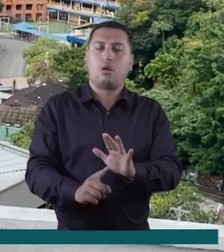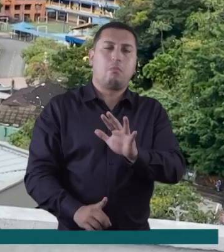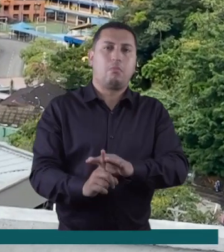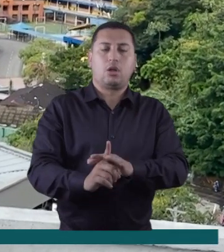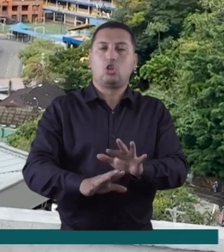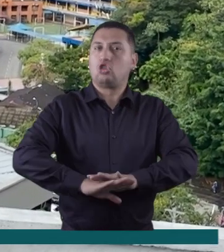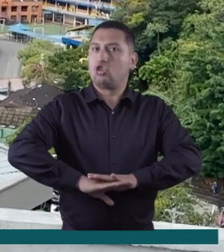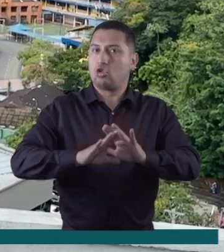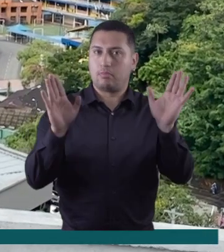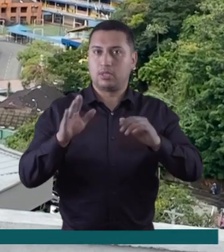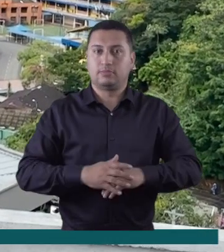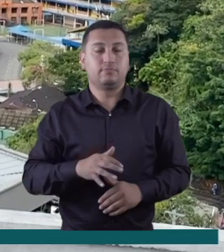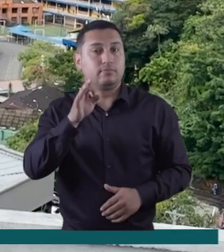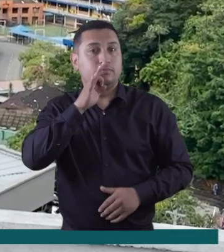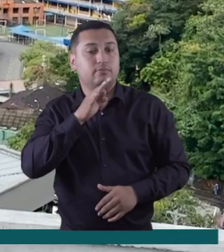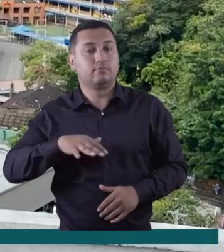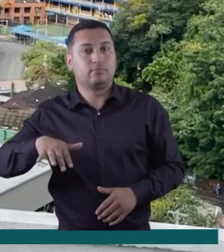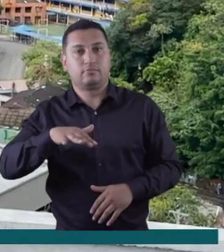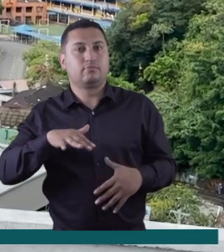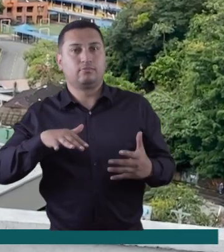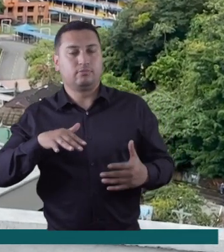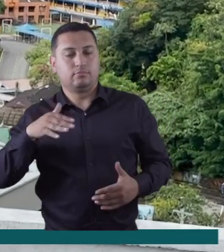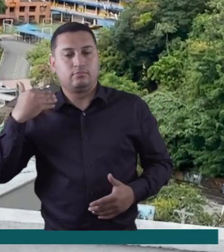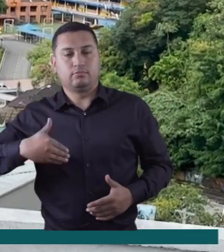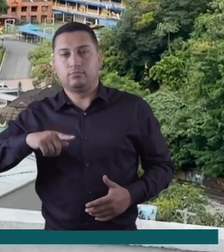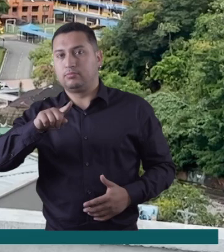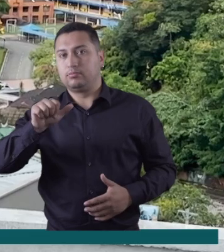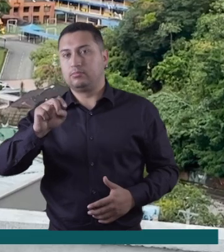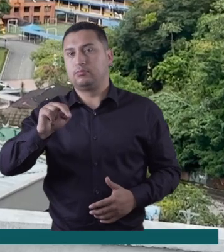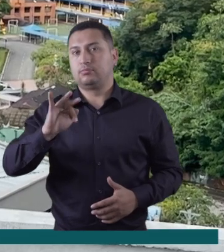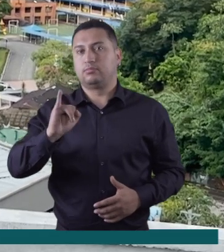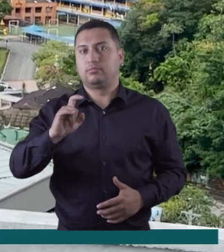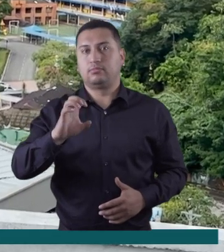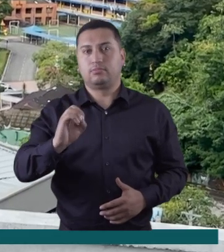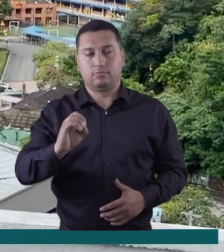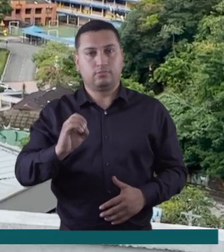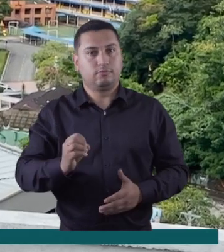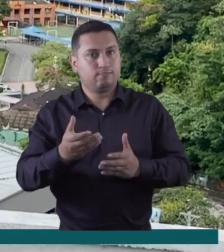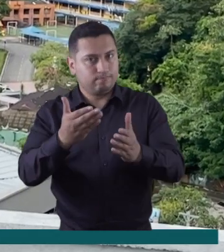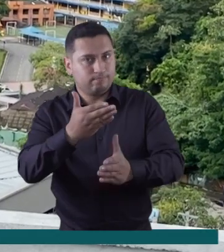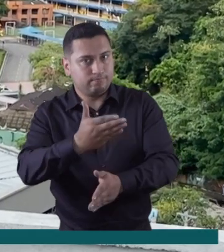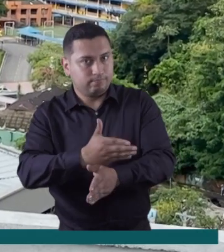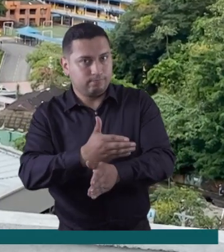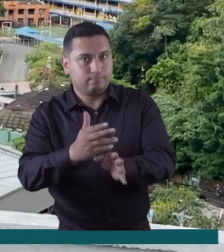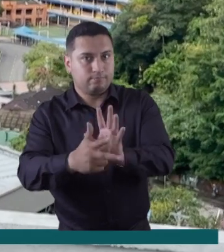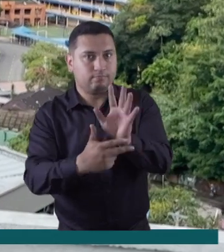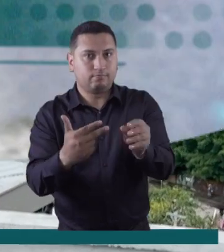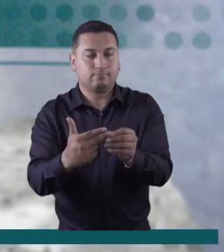hayan más problemáticas con la entrega de estas raciones. Desde Villavicencio, Santiago Molina, Enlace 13.